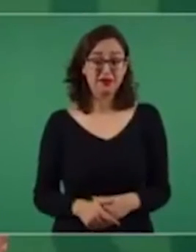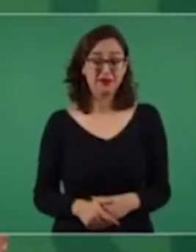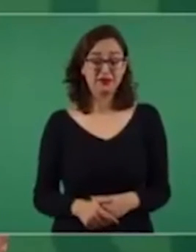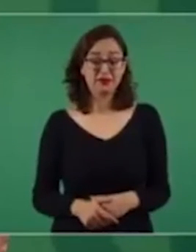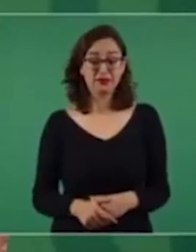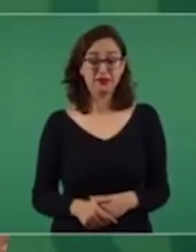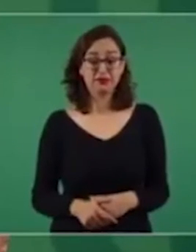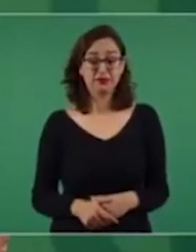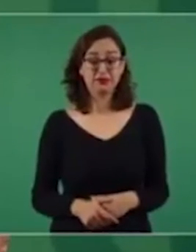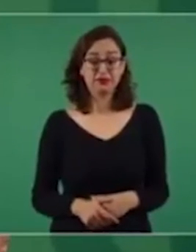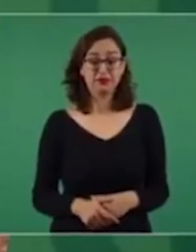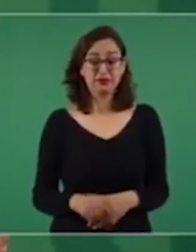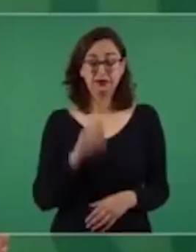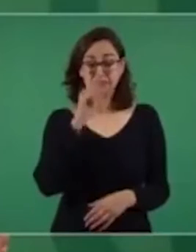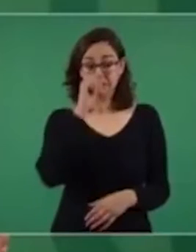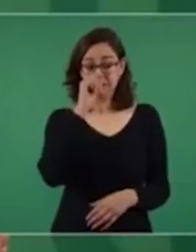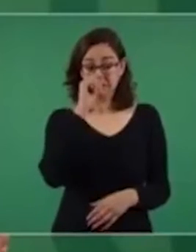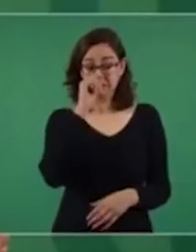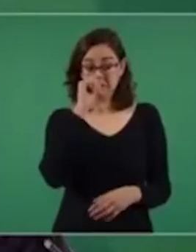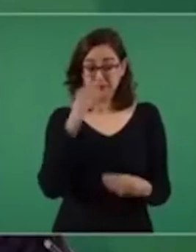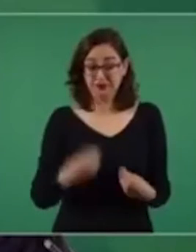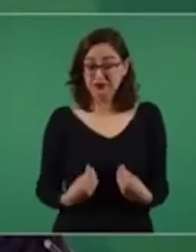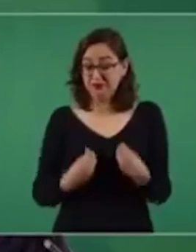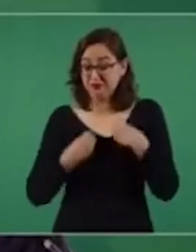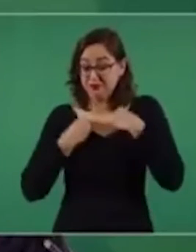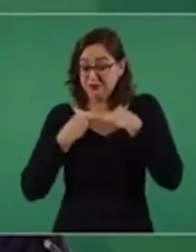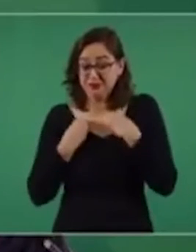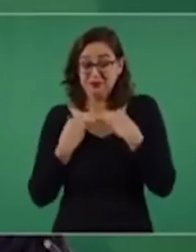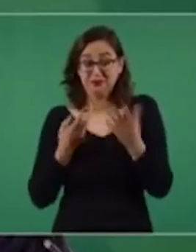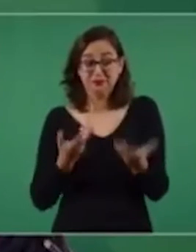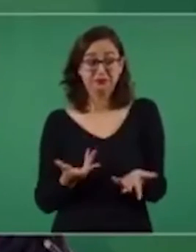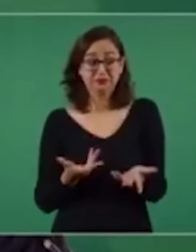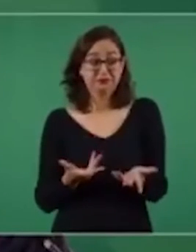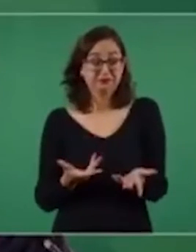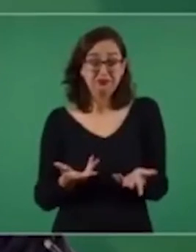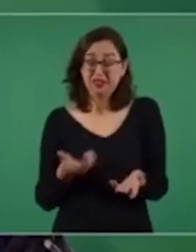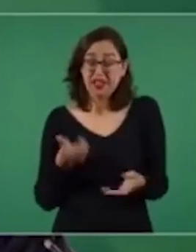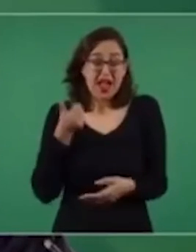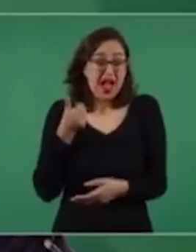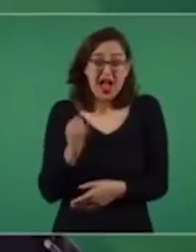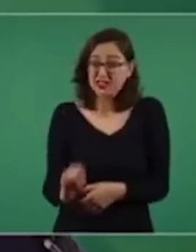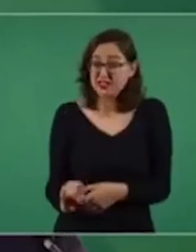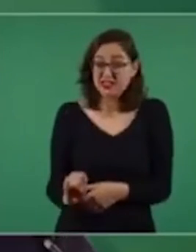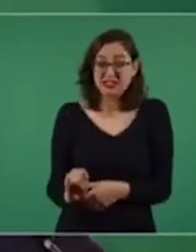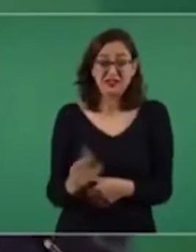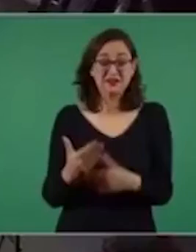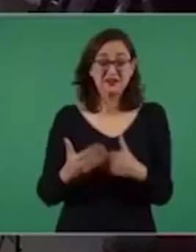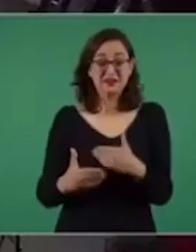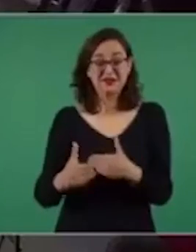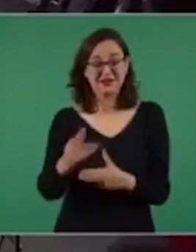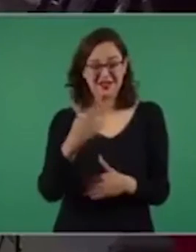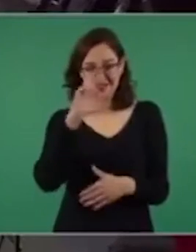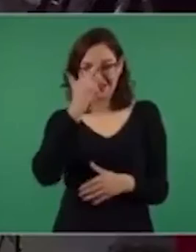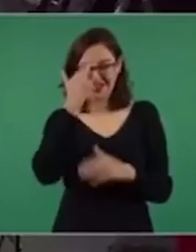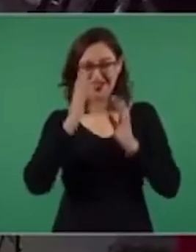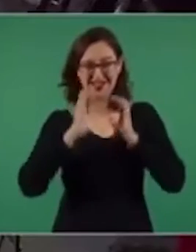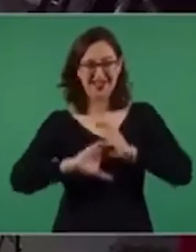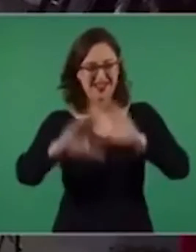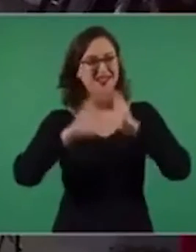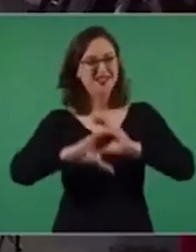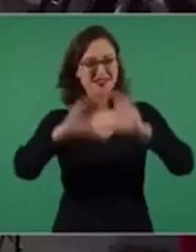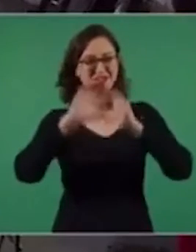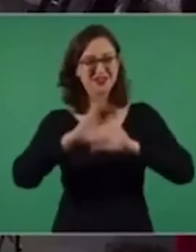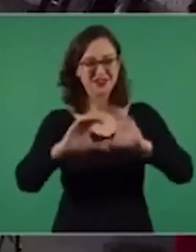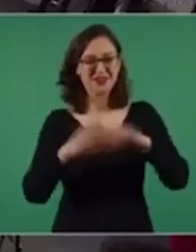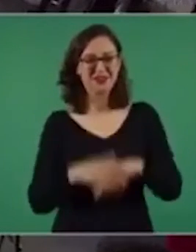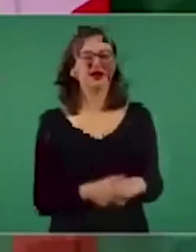Los caminos de la vida no son como imaginaba. ¿Por qué no